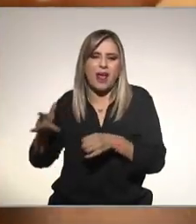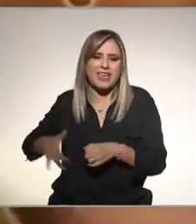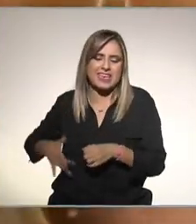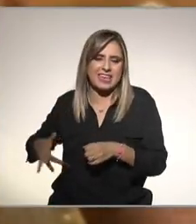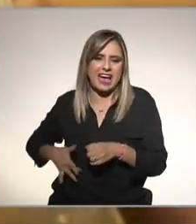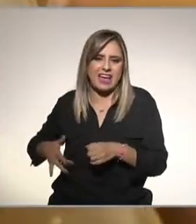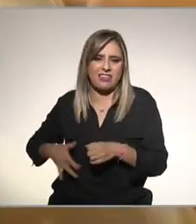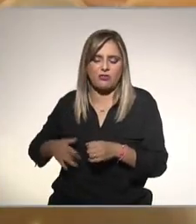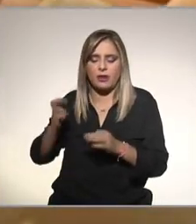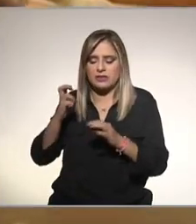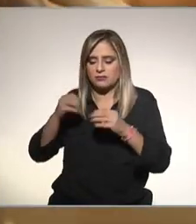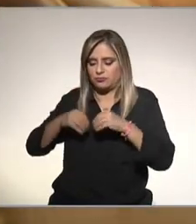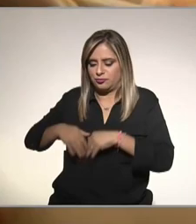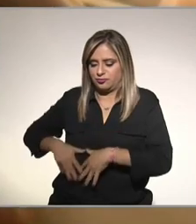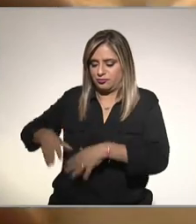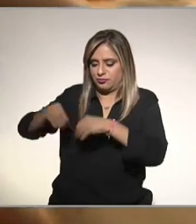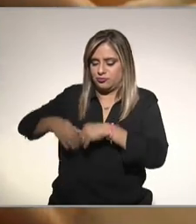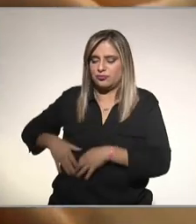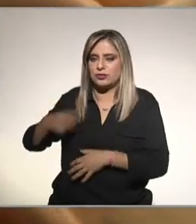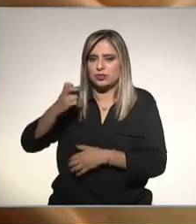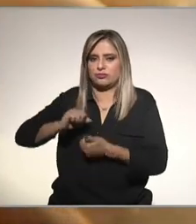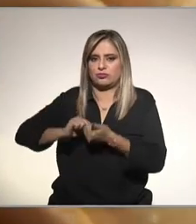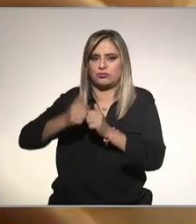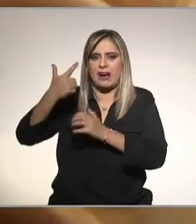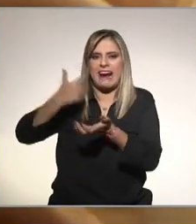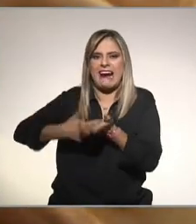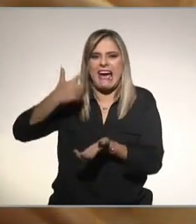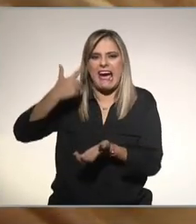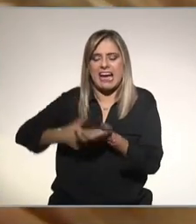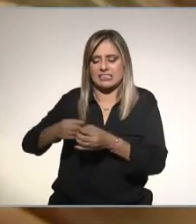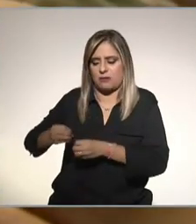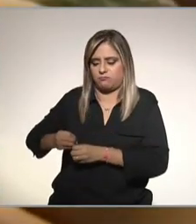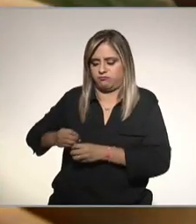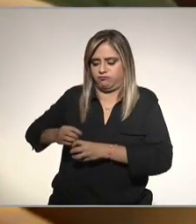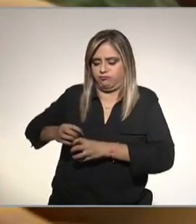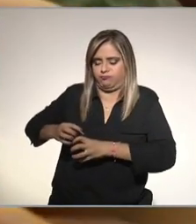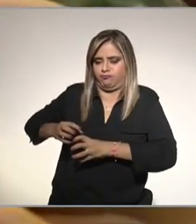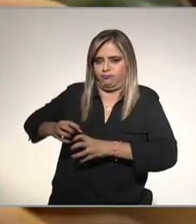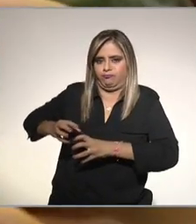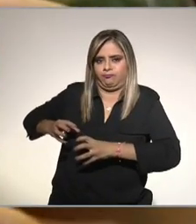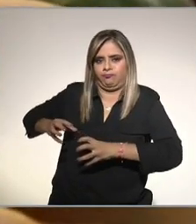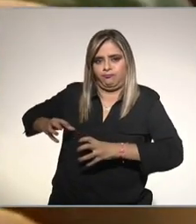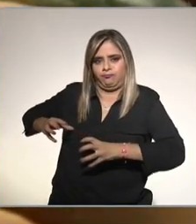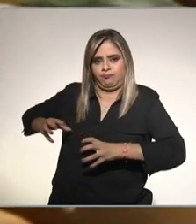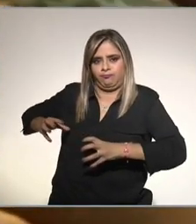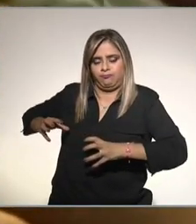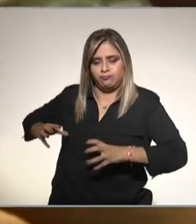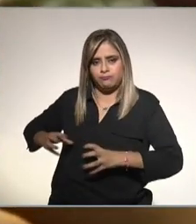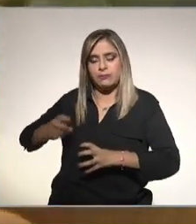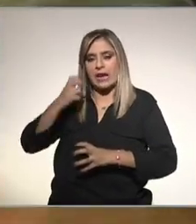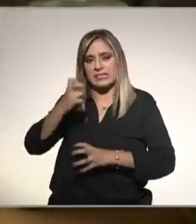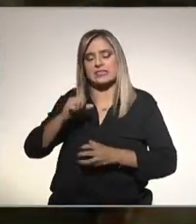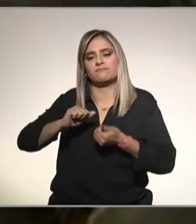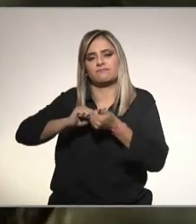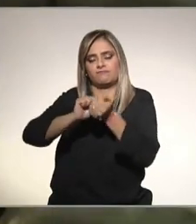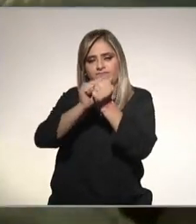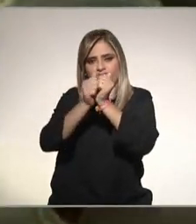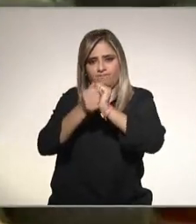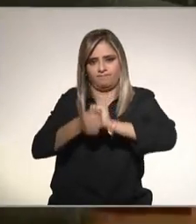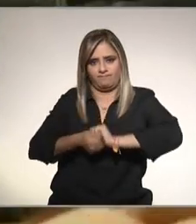empieza a alterar la formación de esas grasas esas grasas salen del hígado empiezan a alterar diferentes